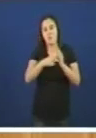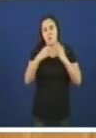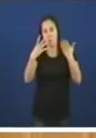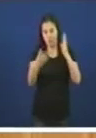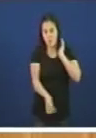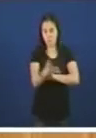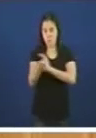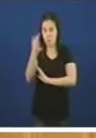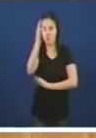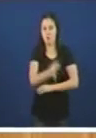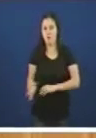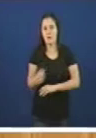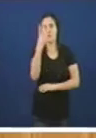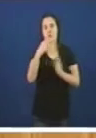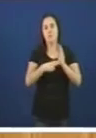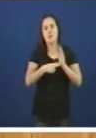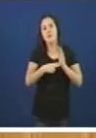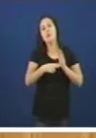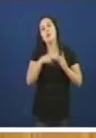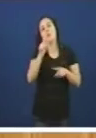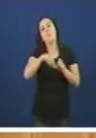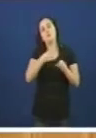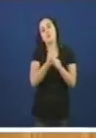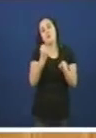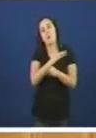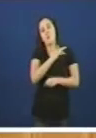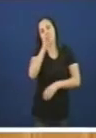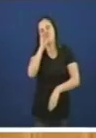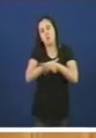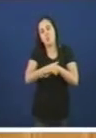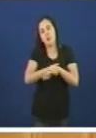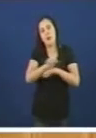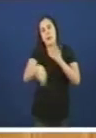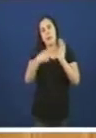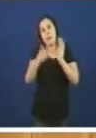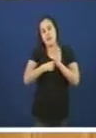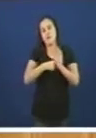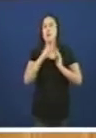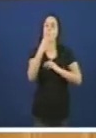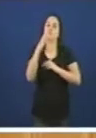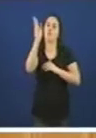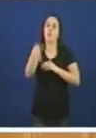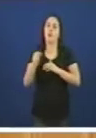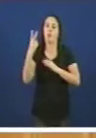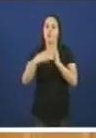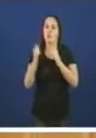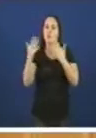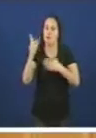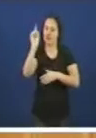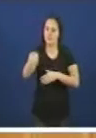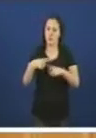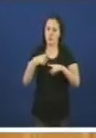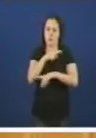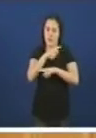traballo directos. E o cumprimento efectivo da Lei 4 de 2010 a Lei do SEPI xa Valde Galicia, pa o cal tamén a Xunta debería presentar neste